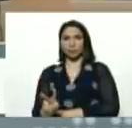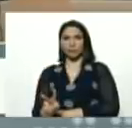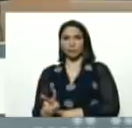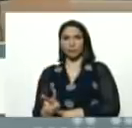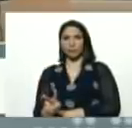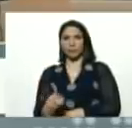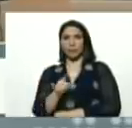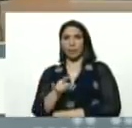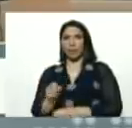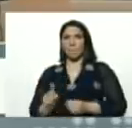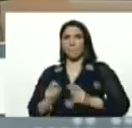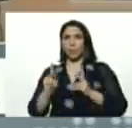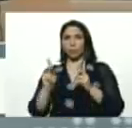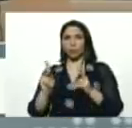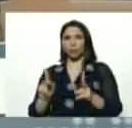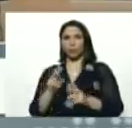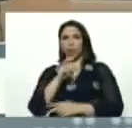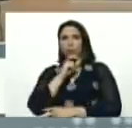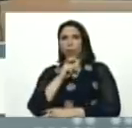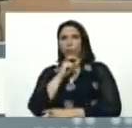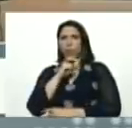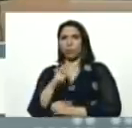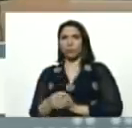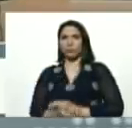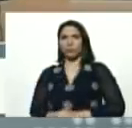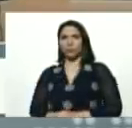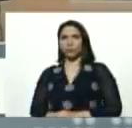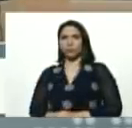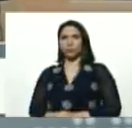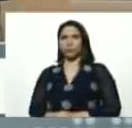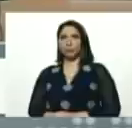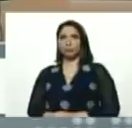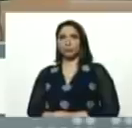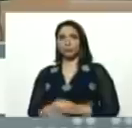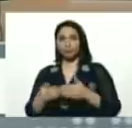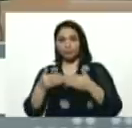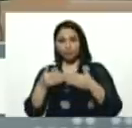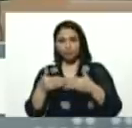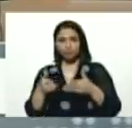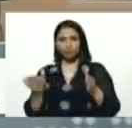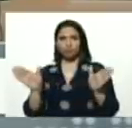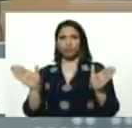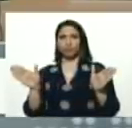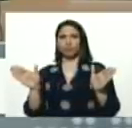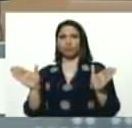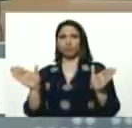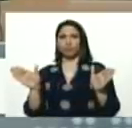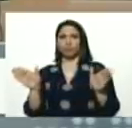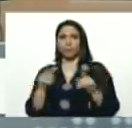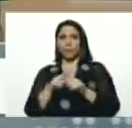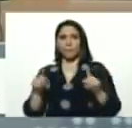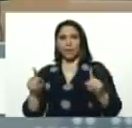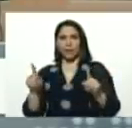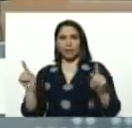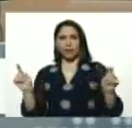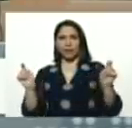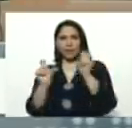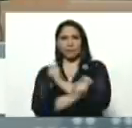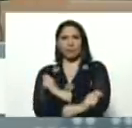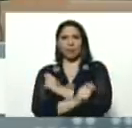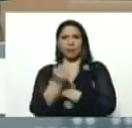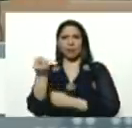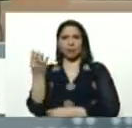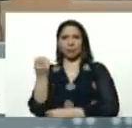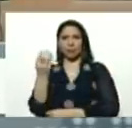es una oportunidad de oro, Dios dado, que se nos abre, para cambiar, asamblea nacional,